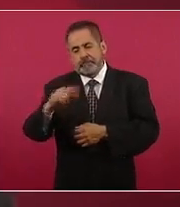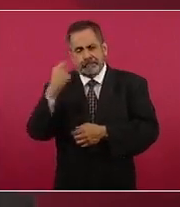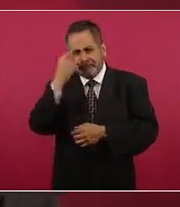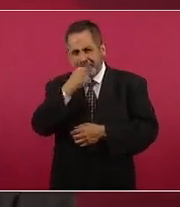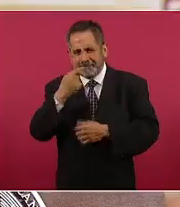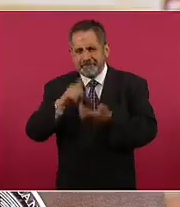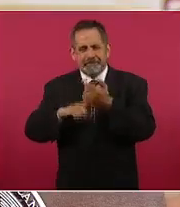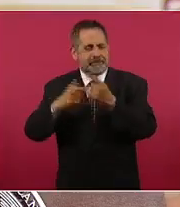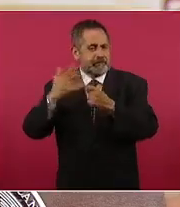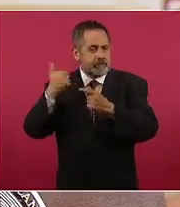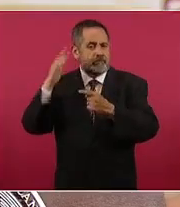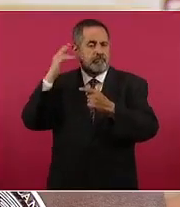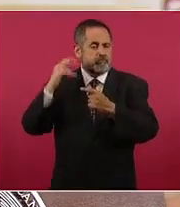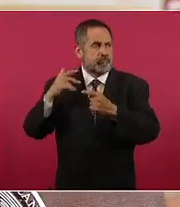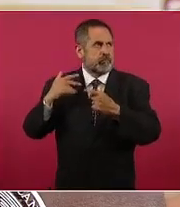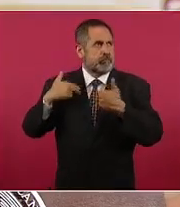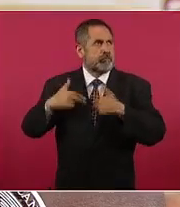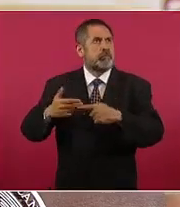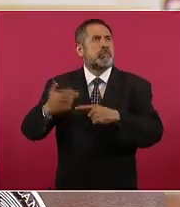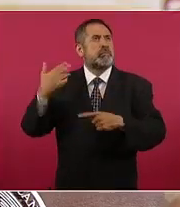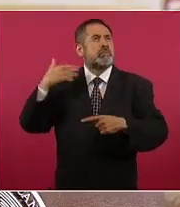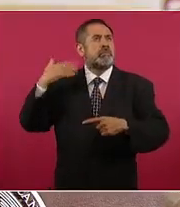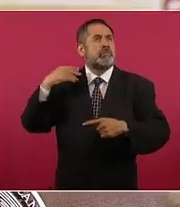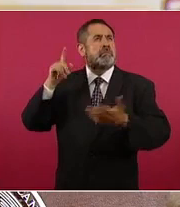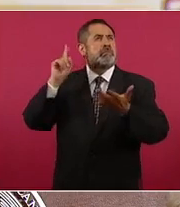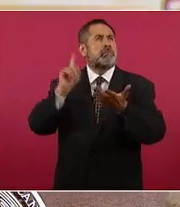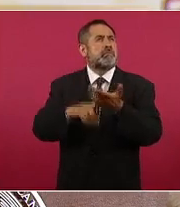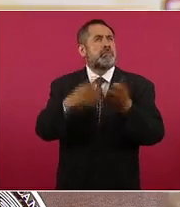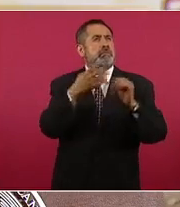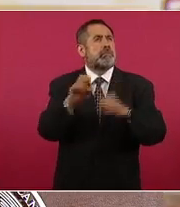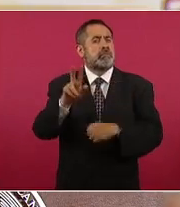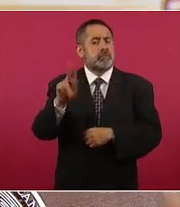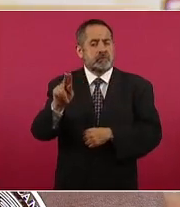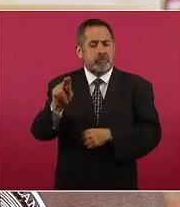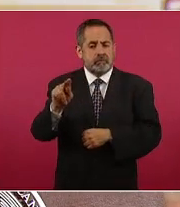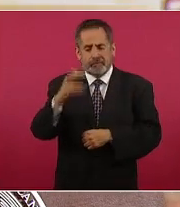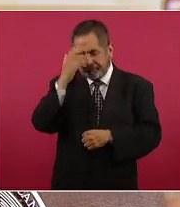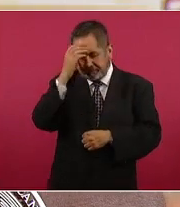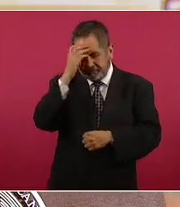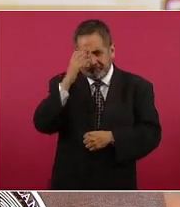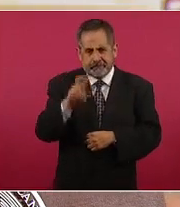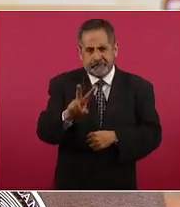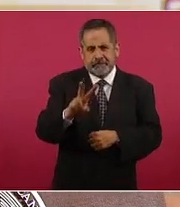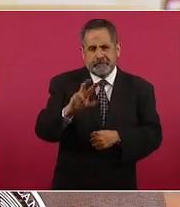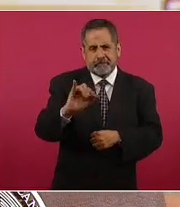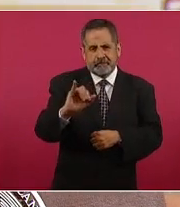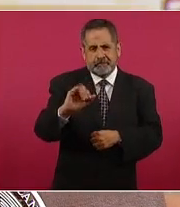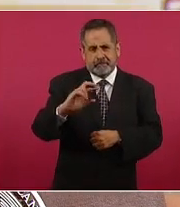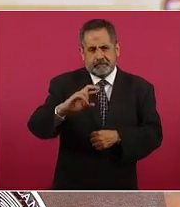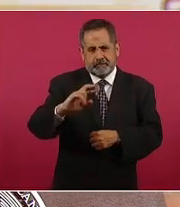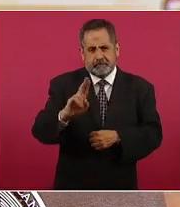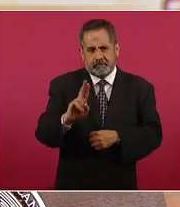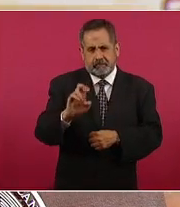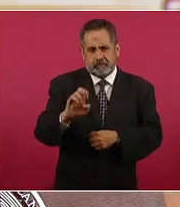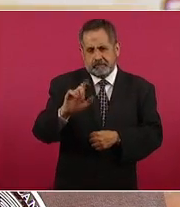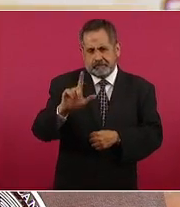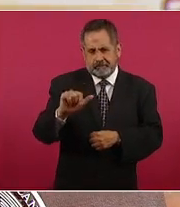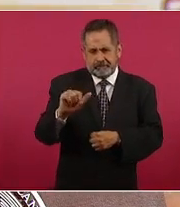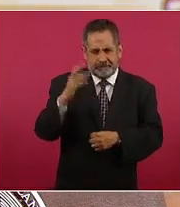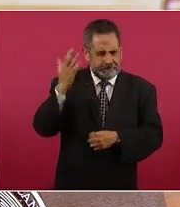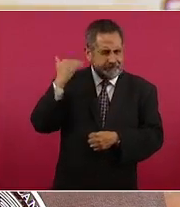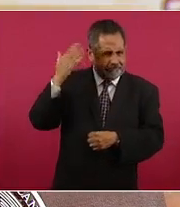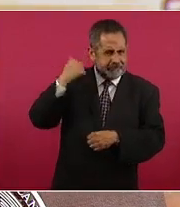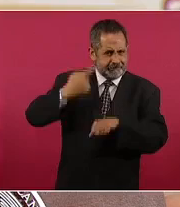población humana hasta 1980. La viruela humana es una enfermedad que